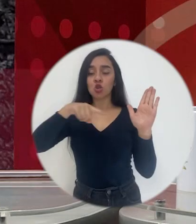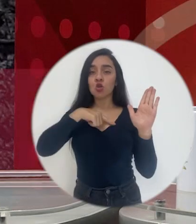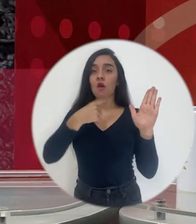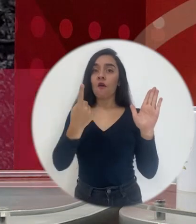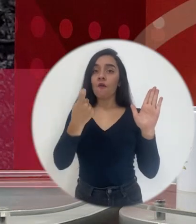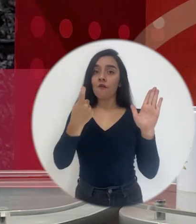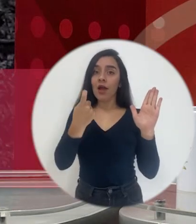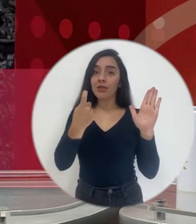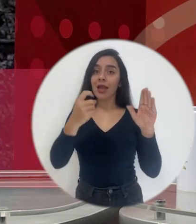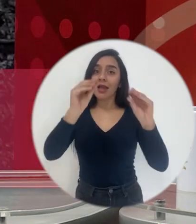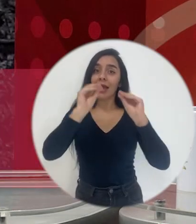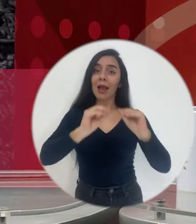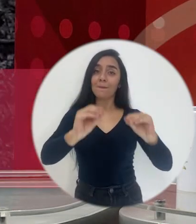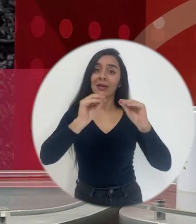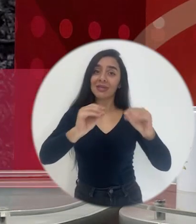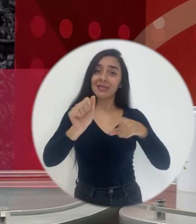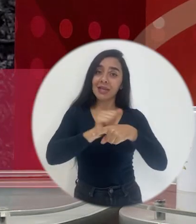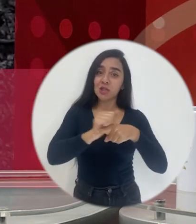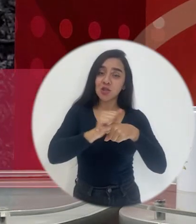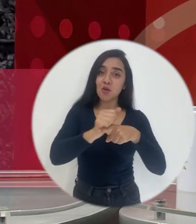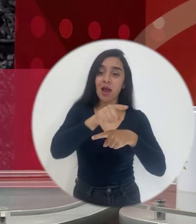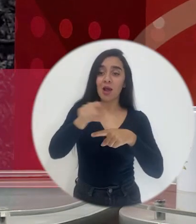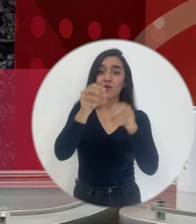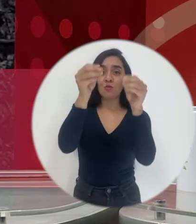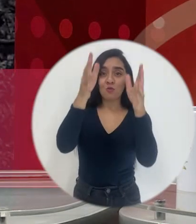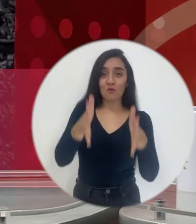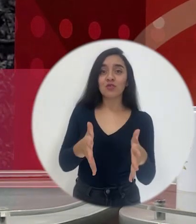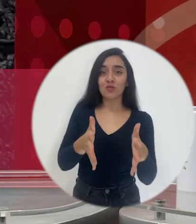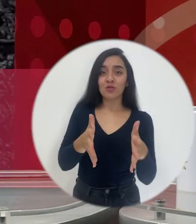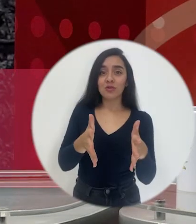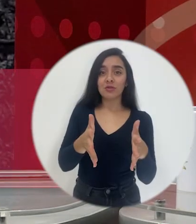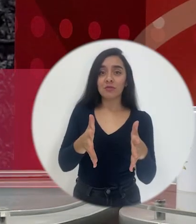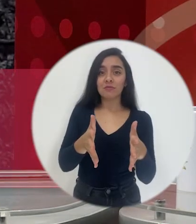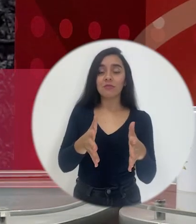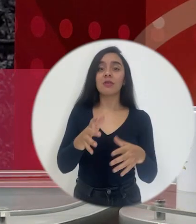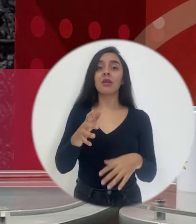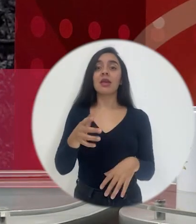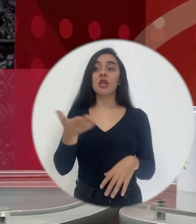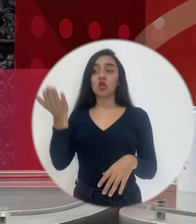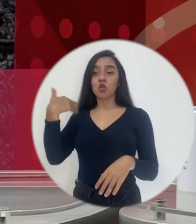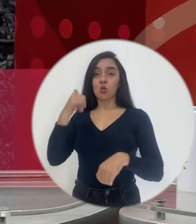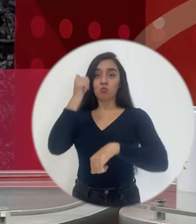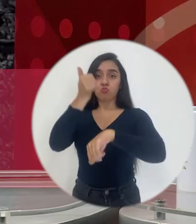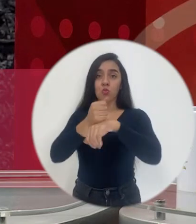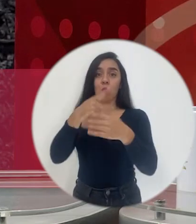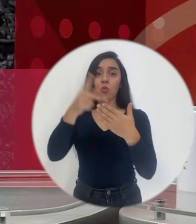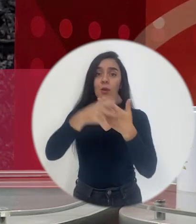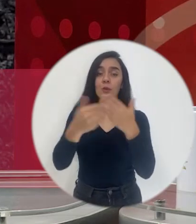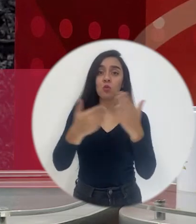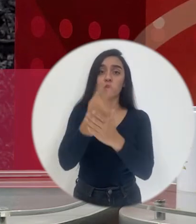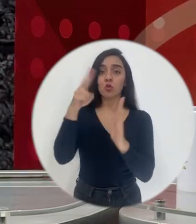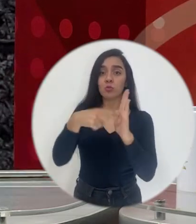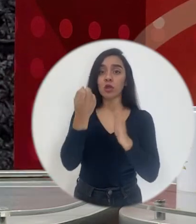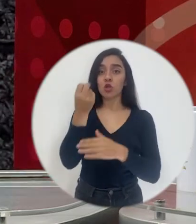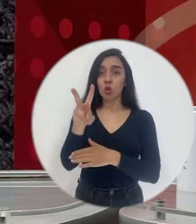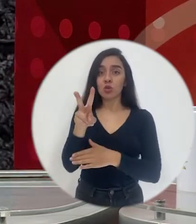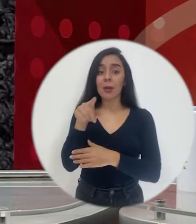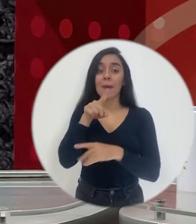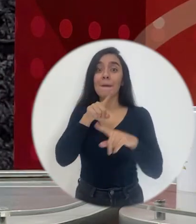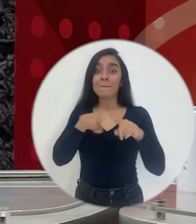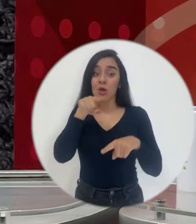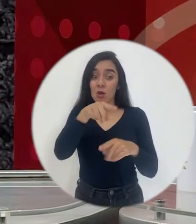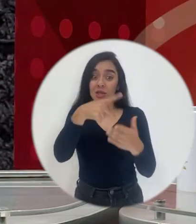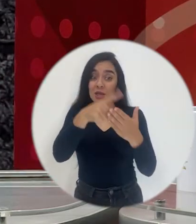capacitación docente, ¿verdad? Y estamos, que pusimos un programa nuevo desde el 2012, pero ese